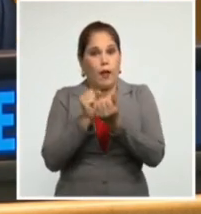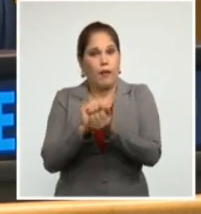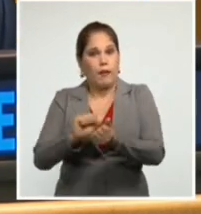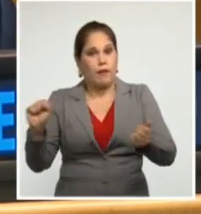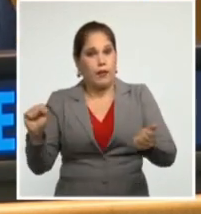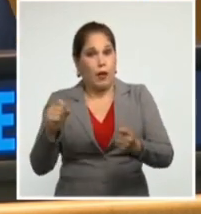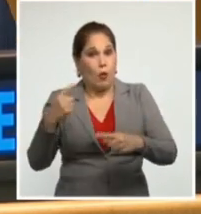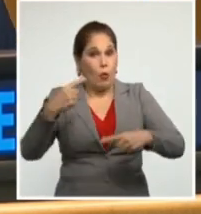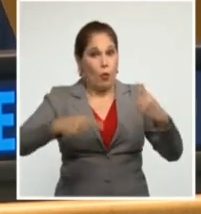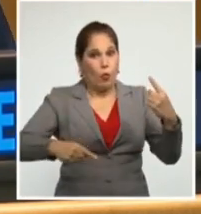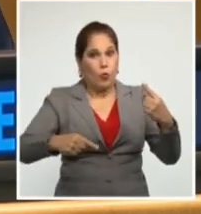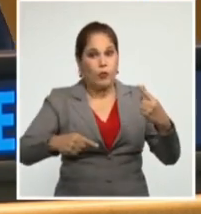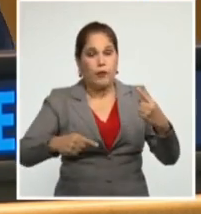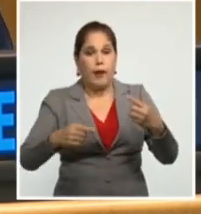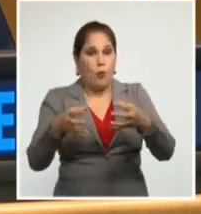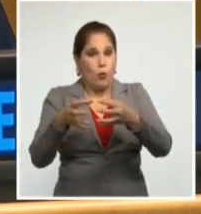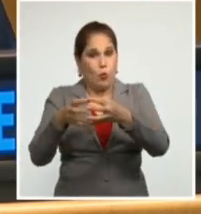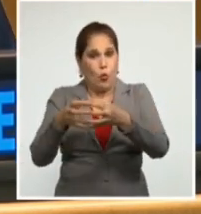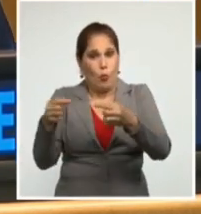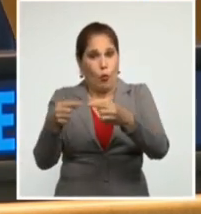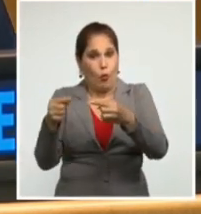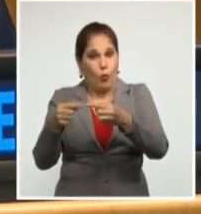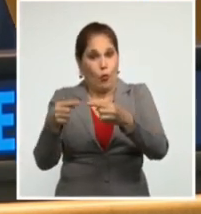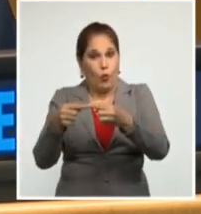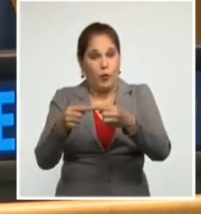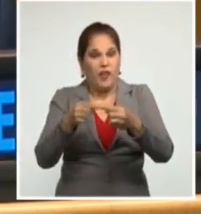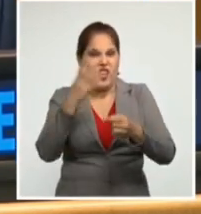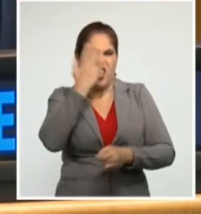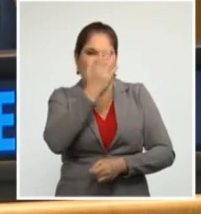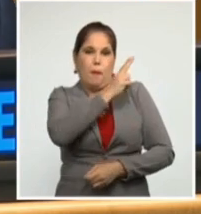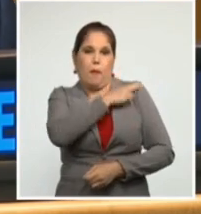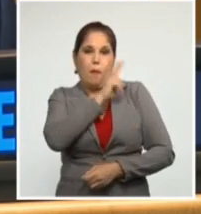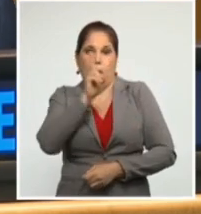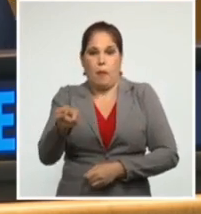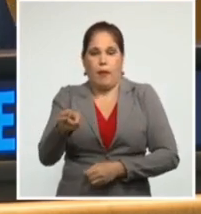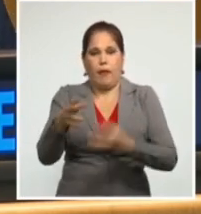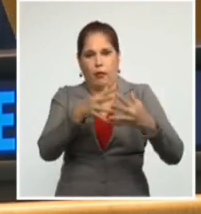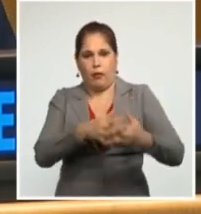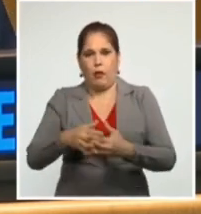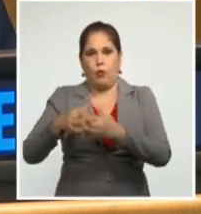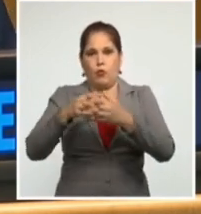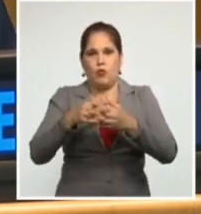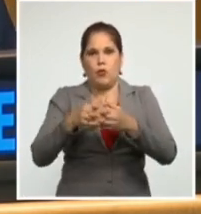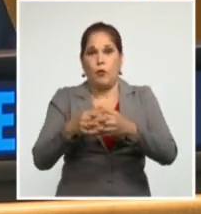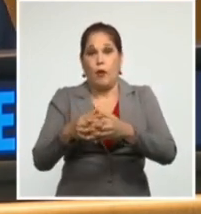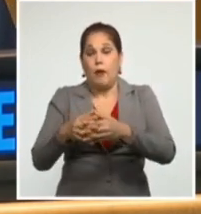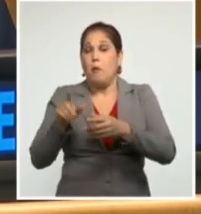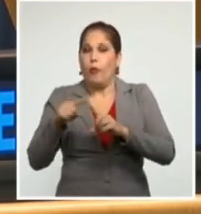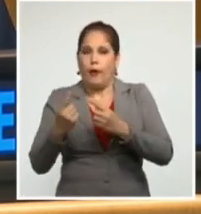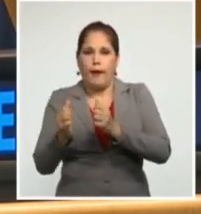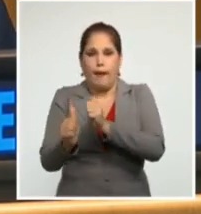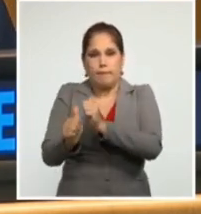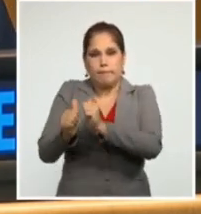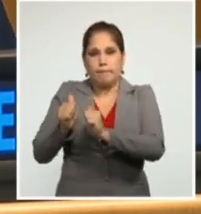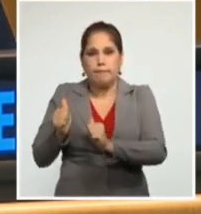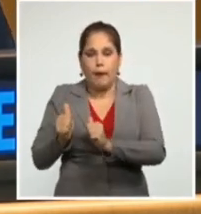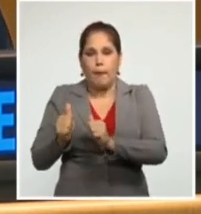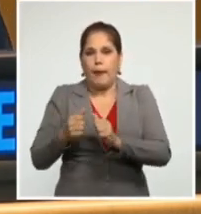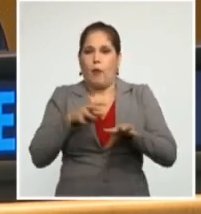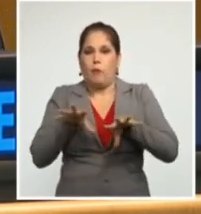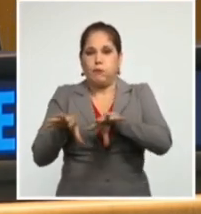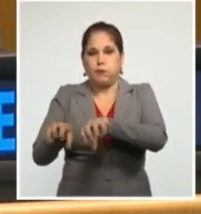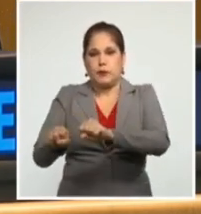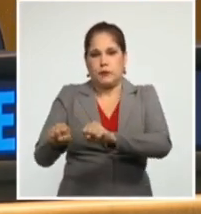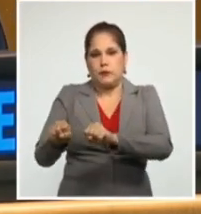una coalición de potencias al mando de los Estados Unidos que nos agrede para regresarnos a la condición de colonia.